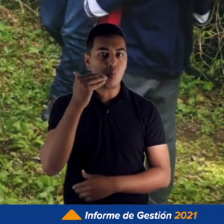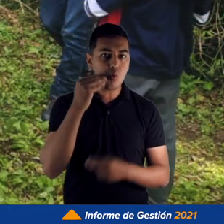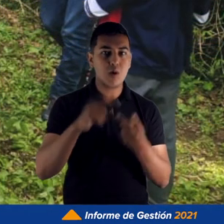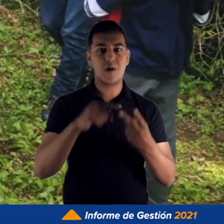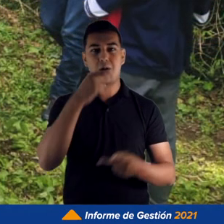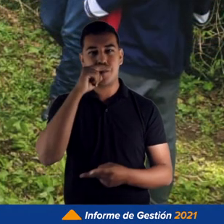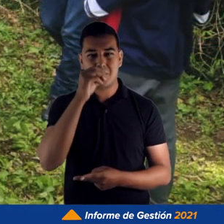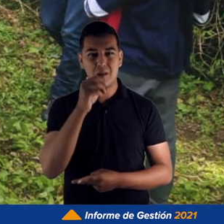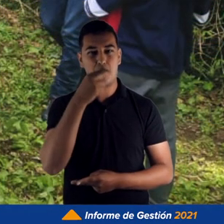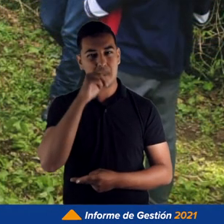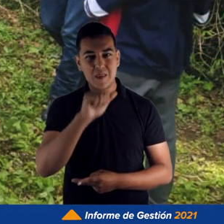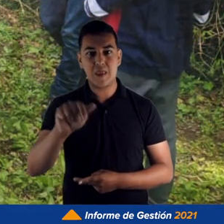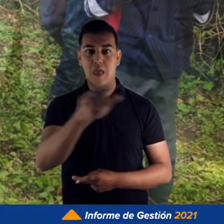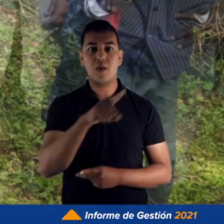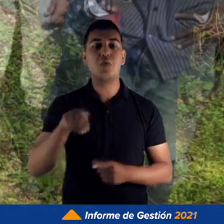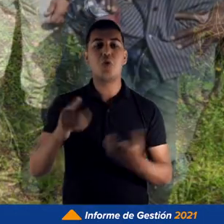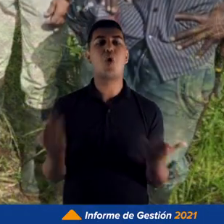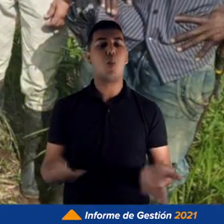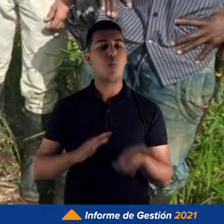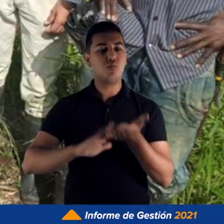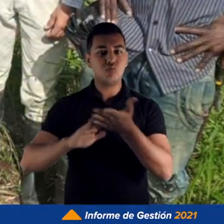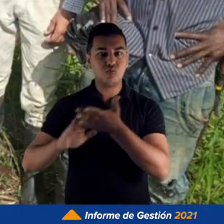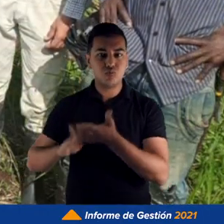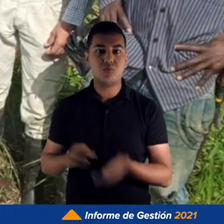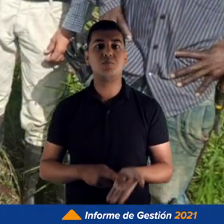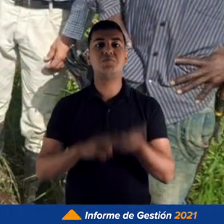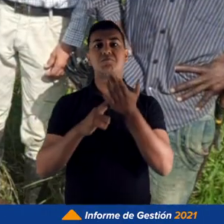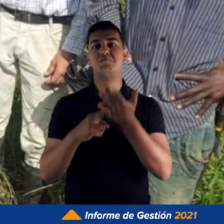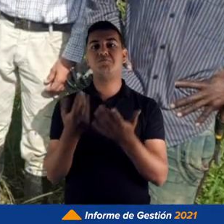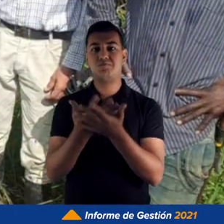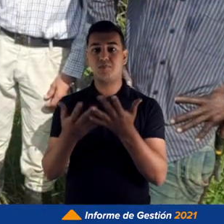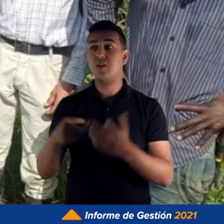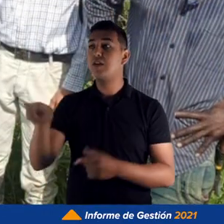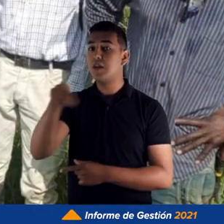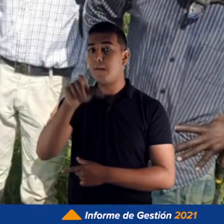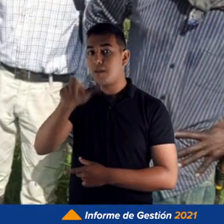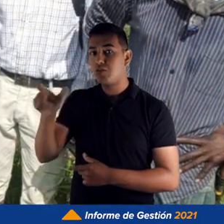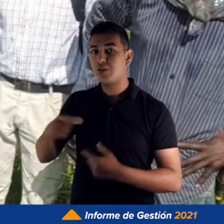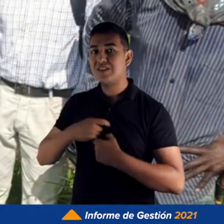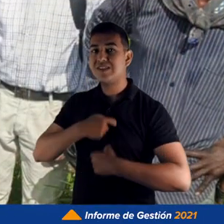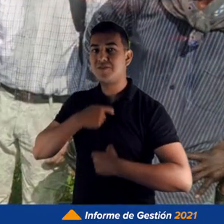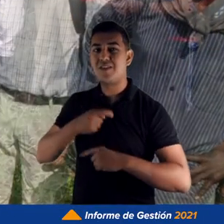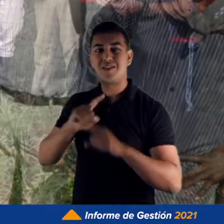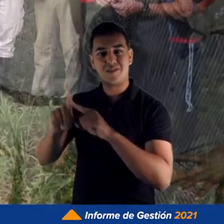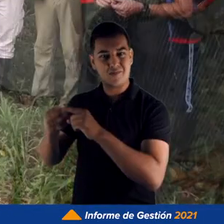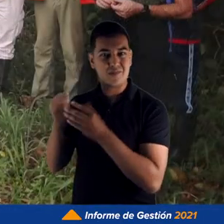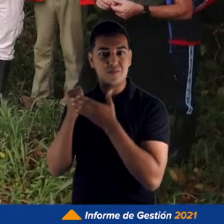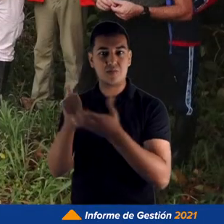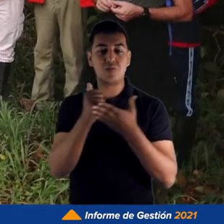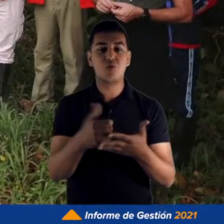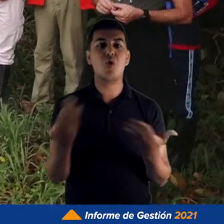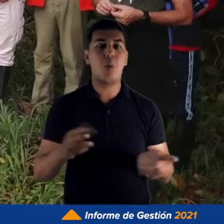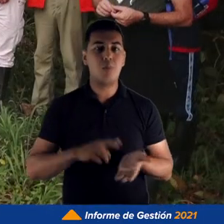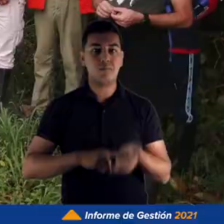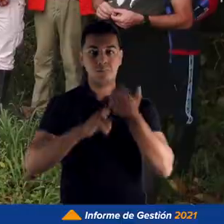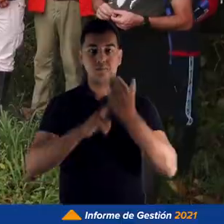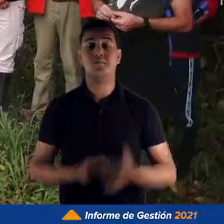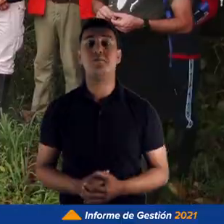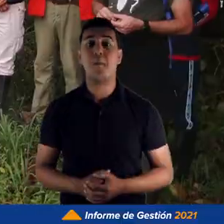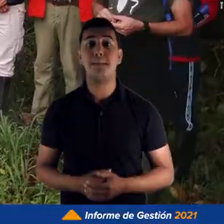mujer, los niños y las niñas en los procesos de restauración, el papel de la sociedad civil en los procesos de restauración.